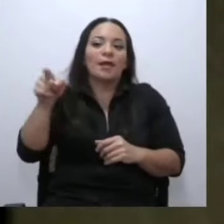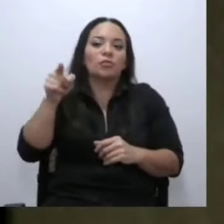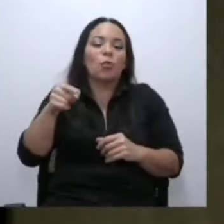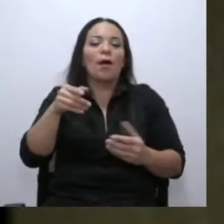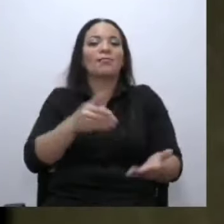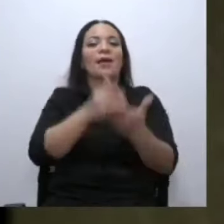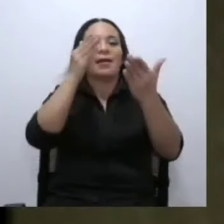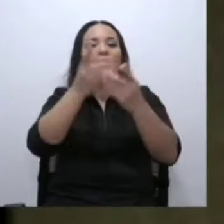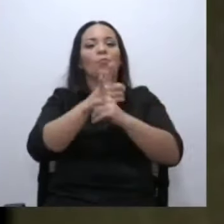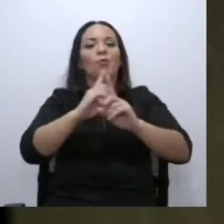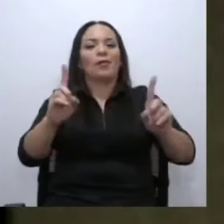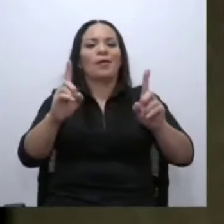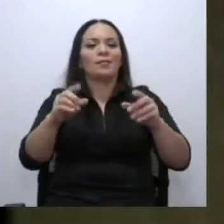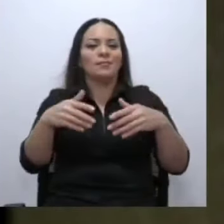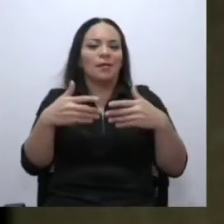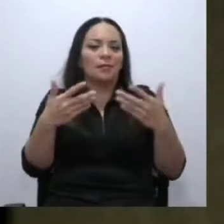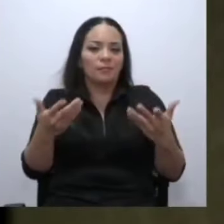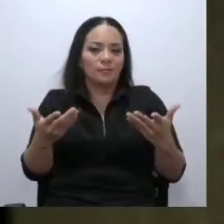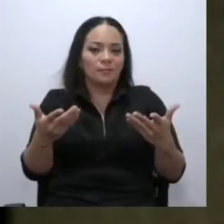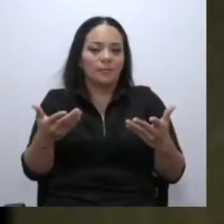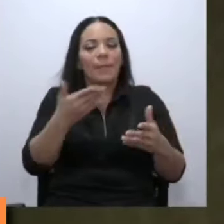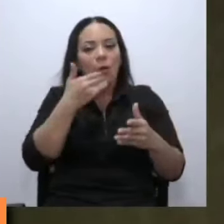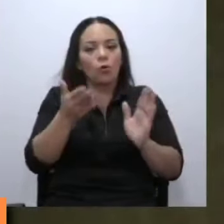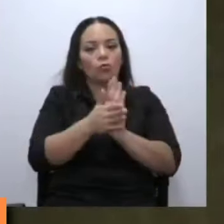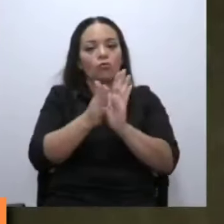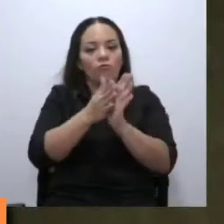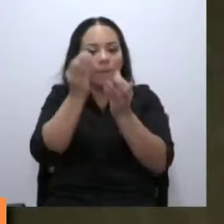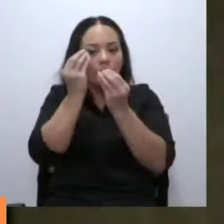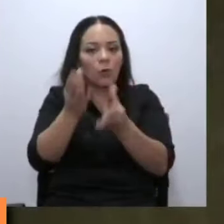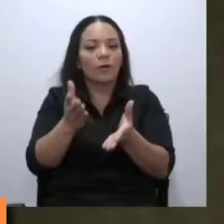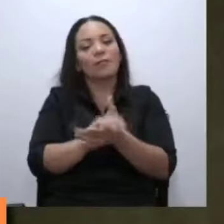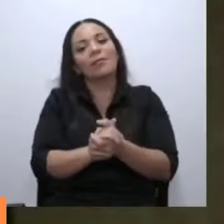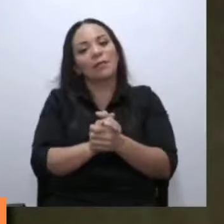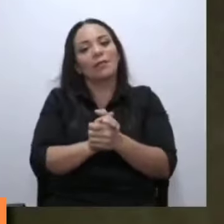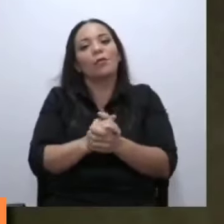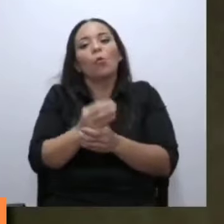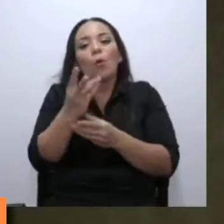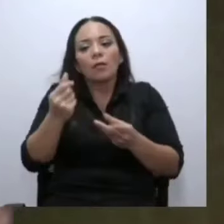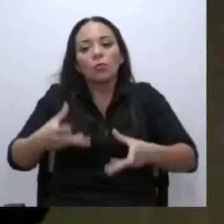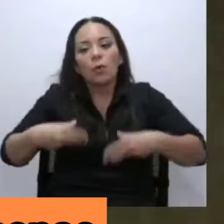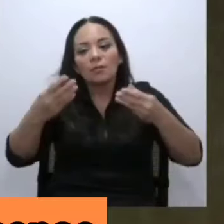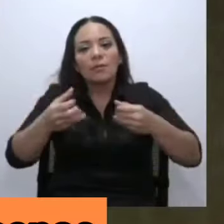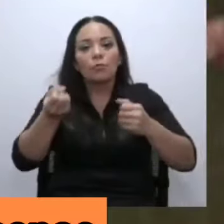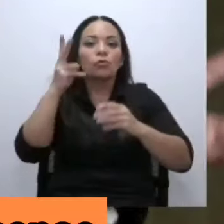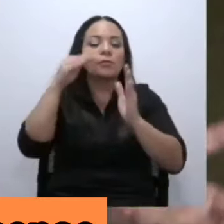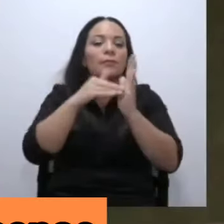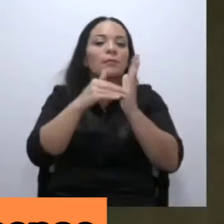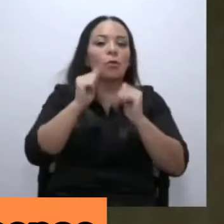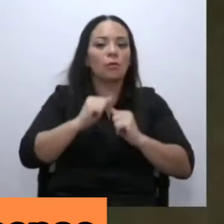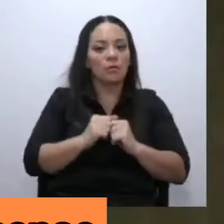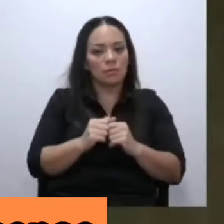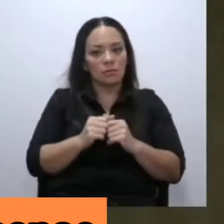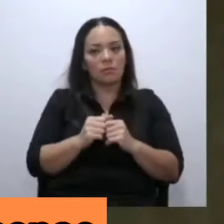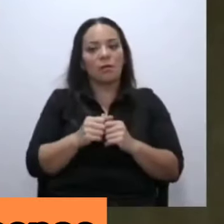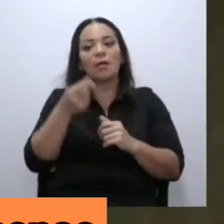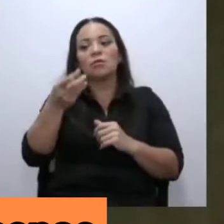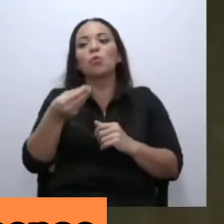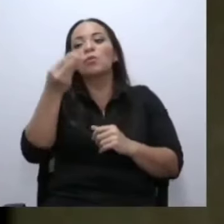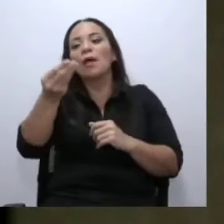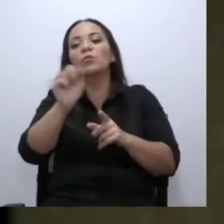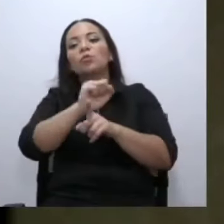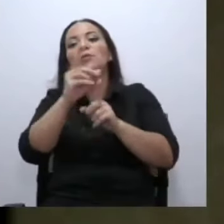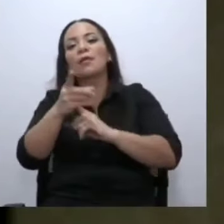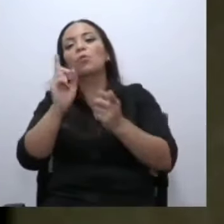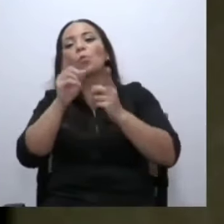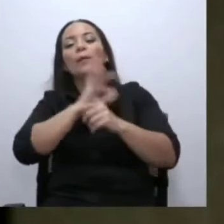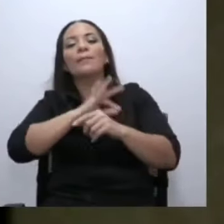decir, presentemos un reporte de cuánto gastamos, 12 mil millones, y qué le agregamos a la sociedad costarricense.